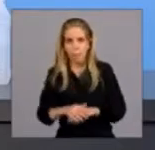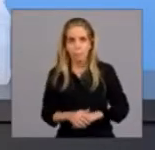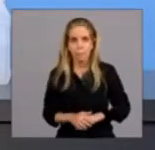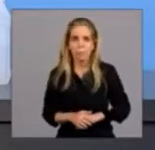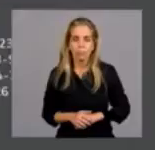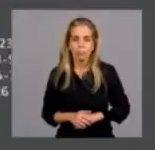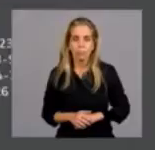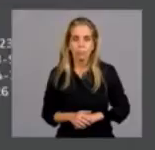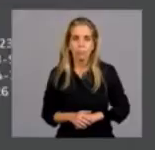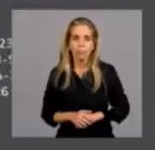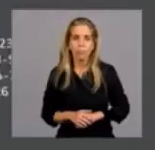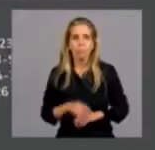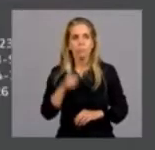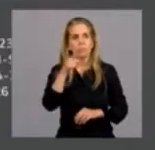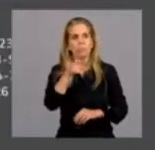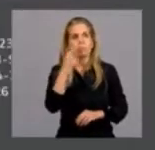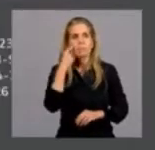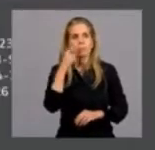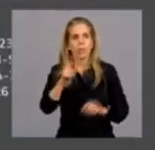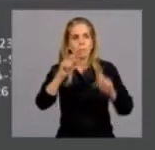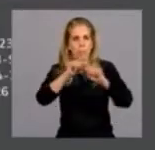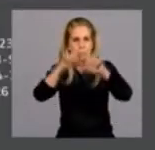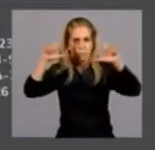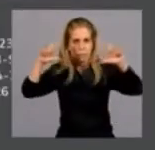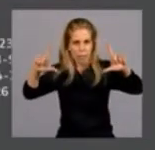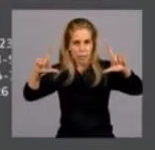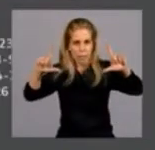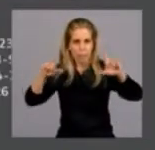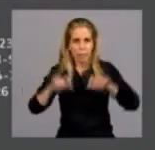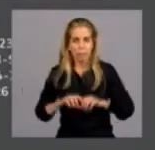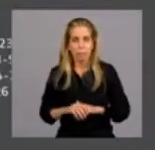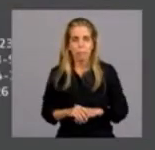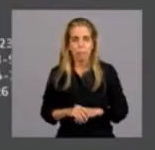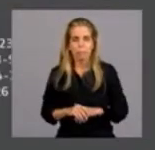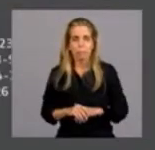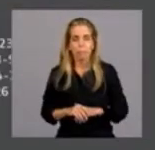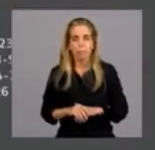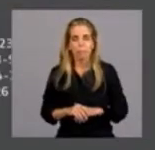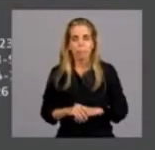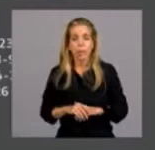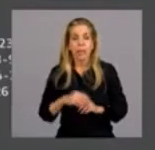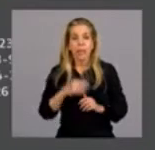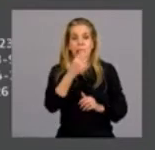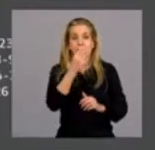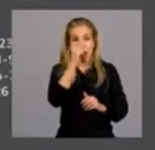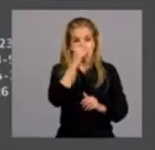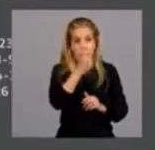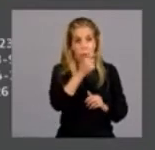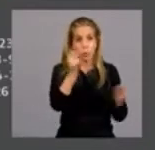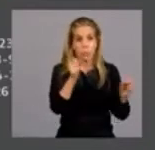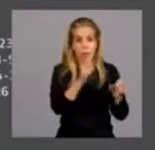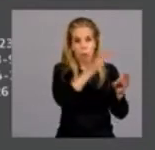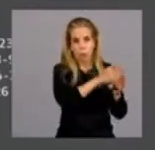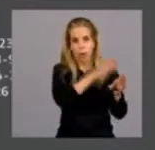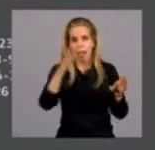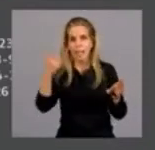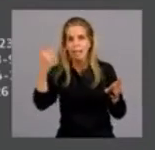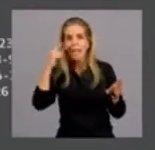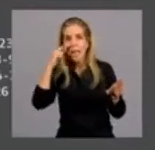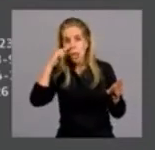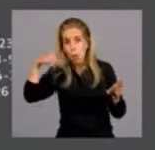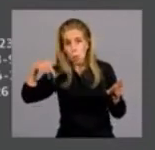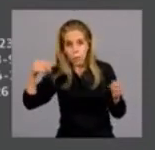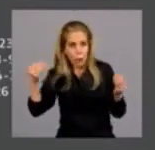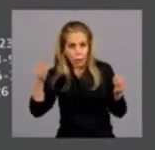Y acá quería llegar. Miren, ¿qué ha pasado desde el 21 de mayo al 3 de junio? Ha pasado